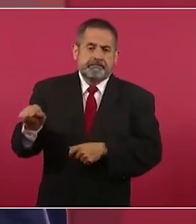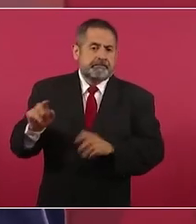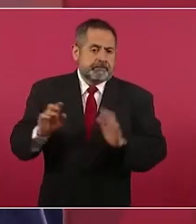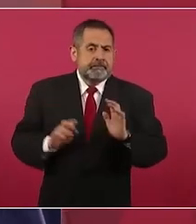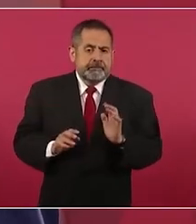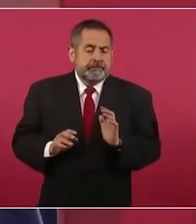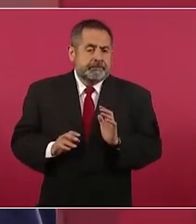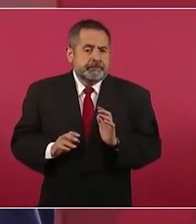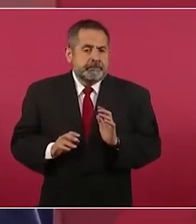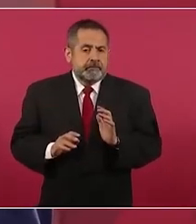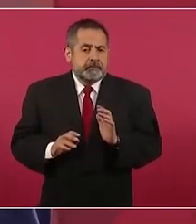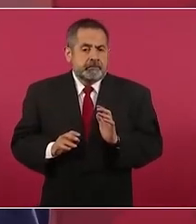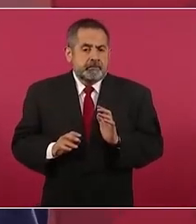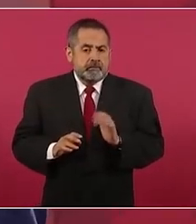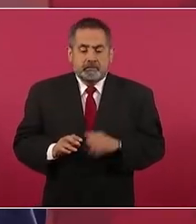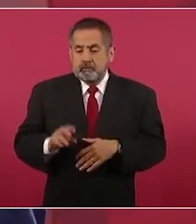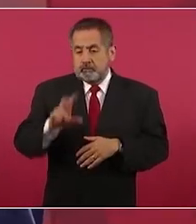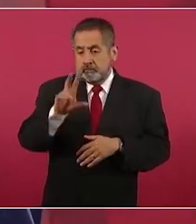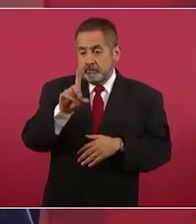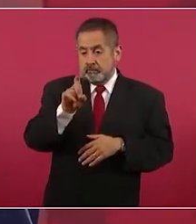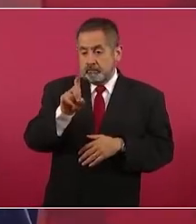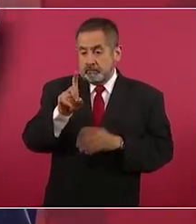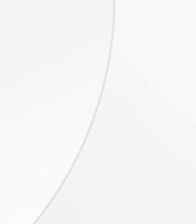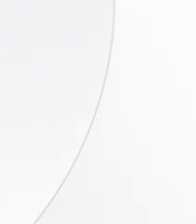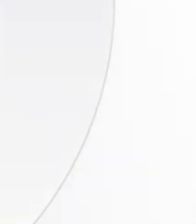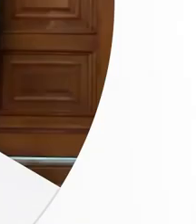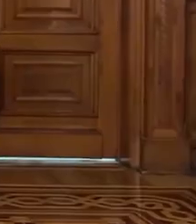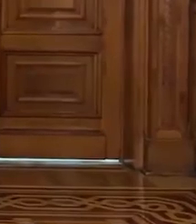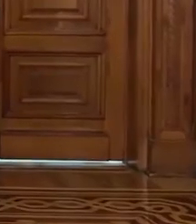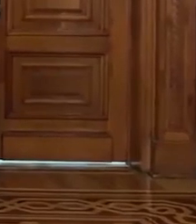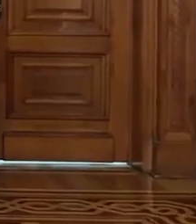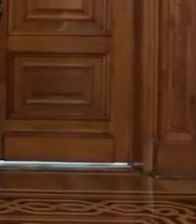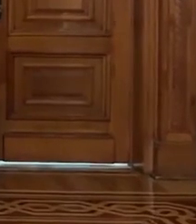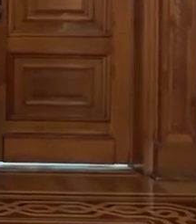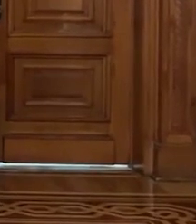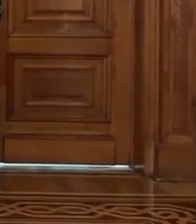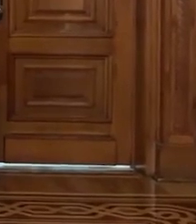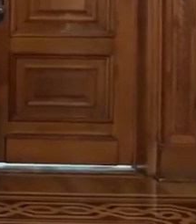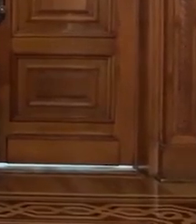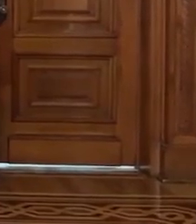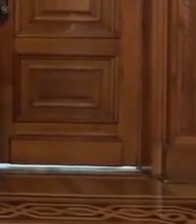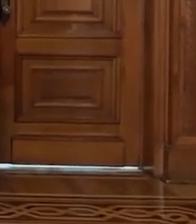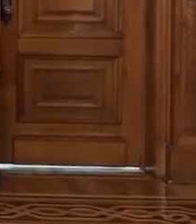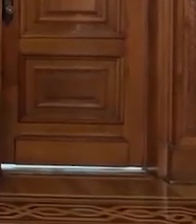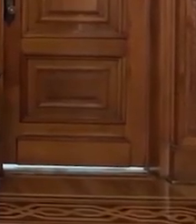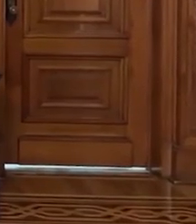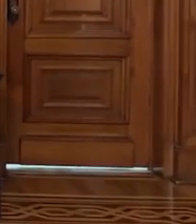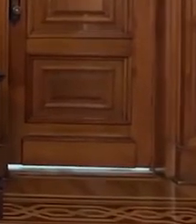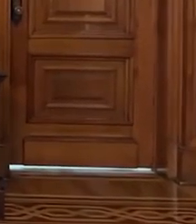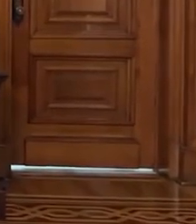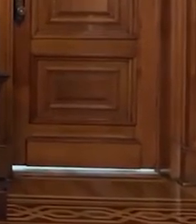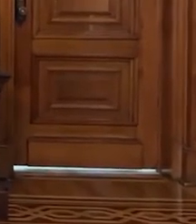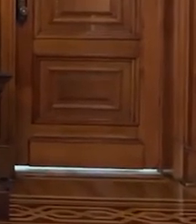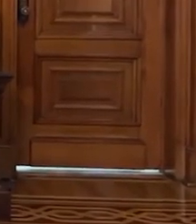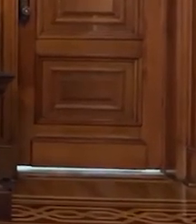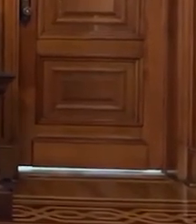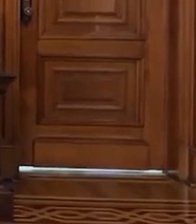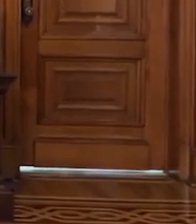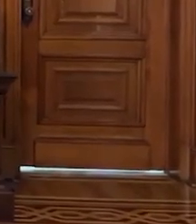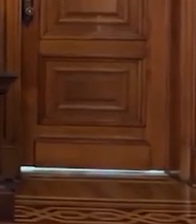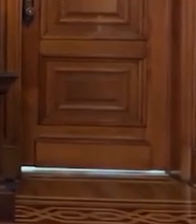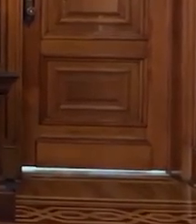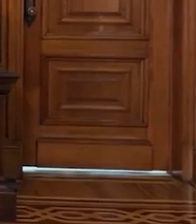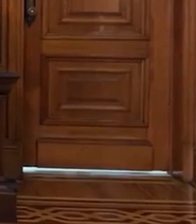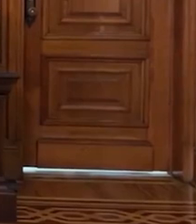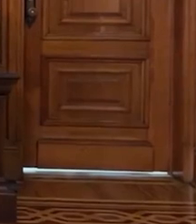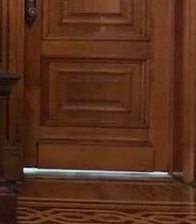No el agua para las empresas. Juan Toscano es